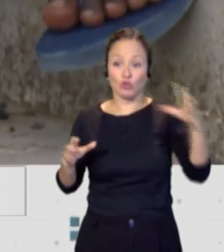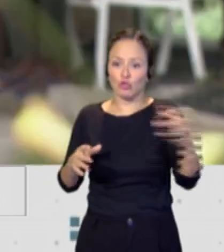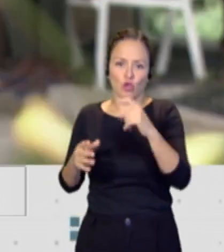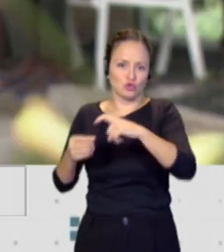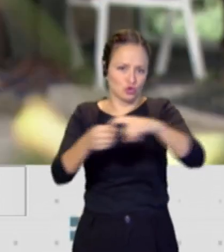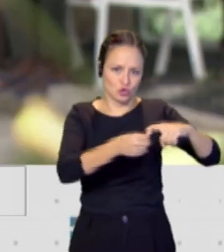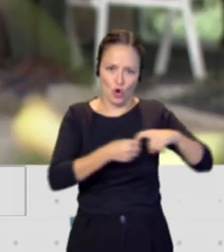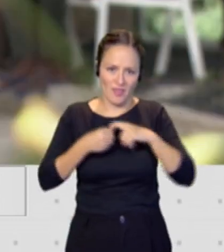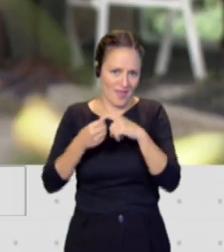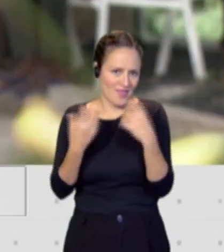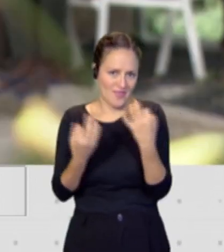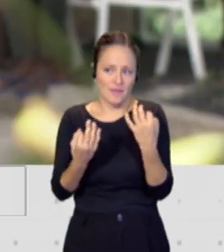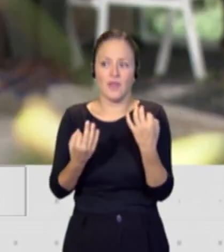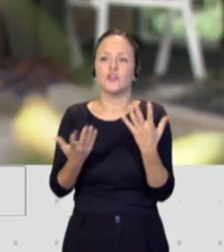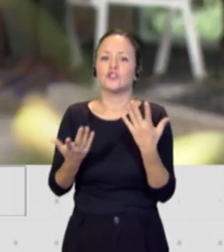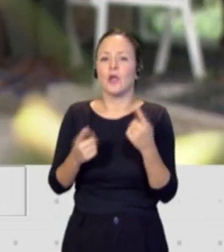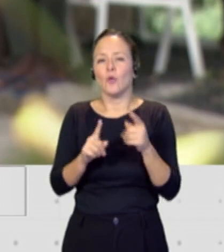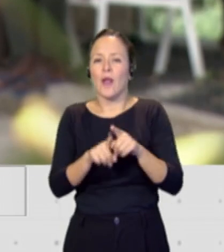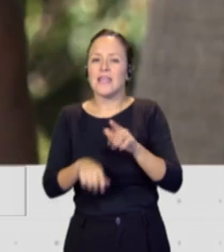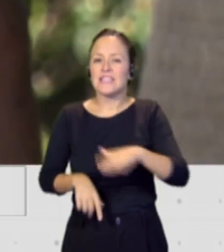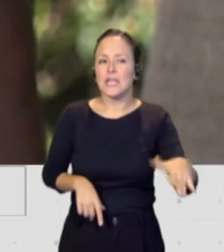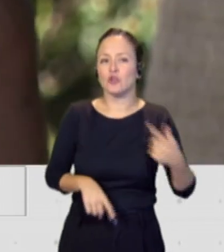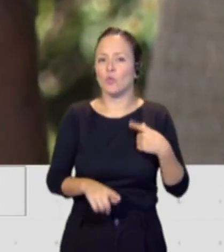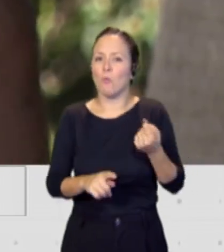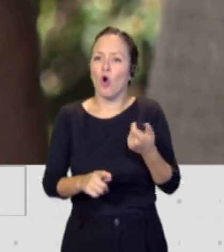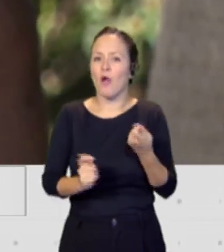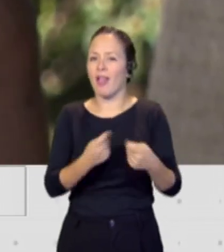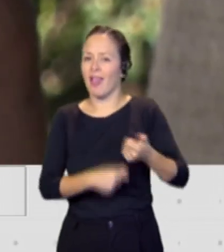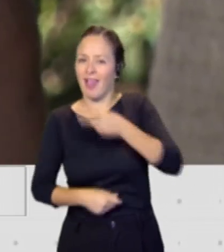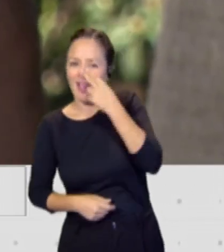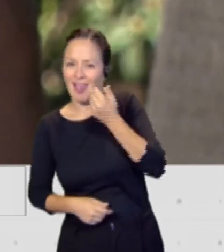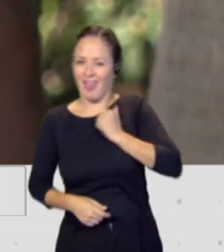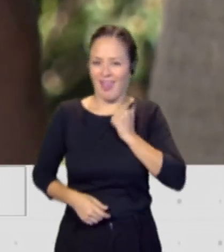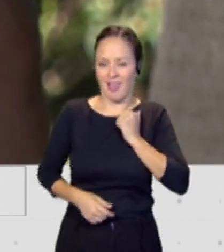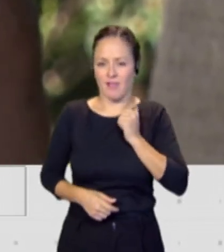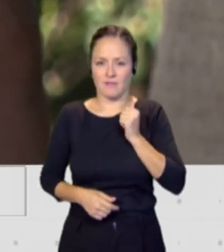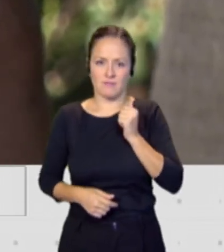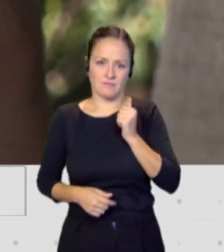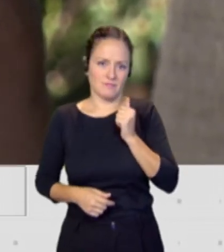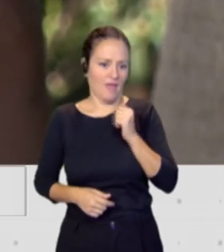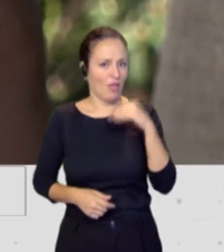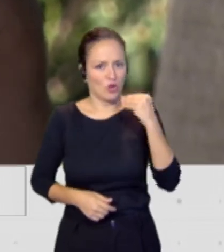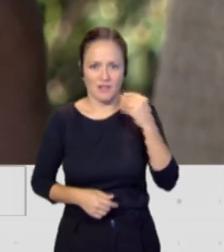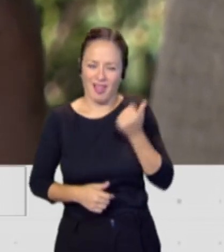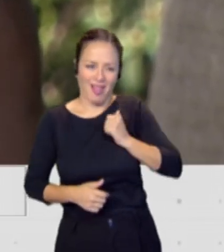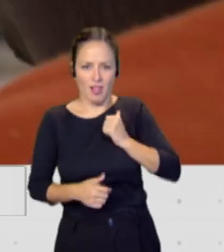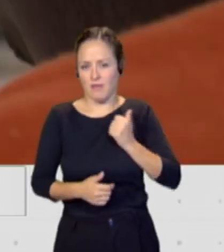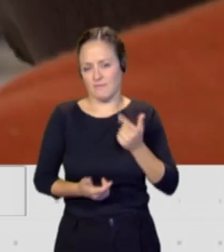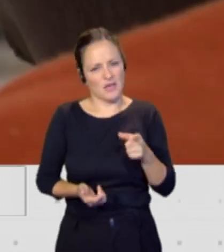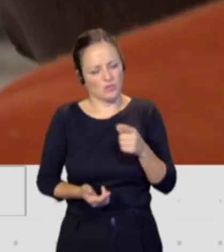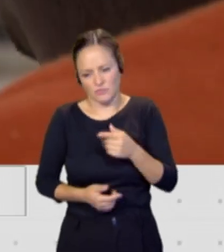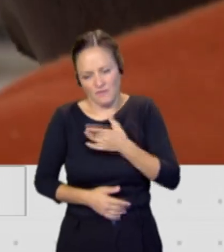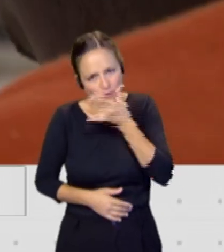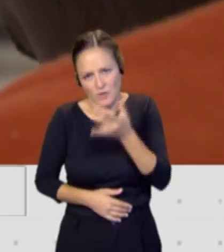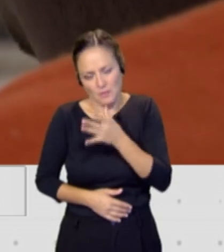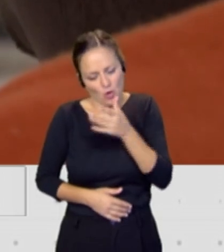Este mercadeo con niños, niñas y adolescentes es una vergüenza para nuestra democracia y